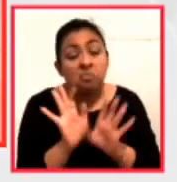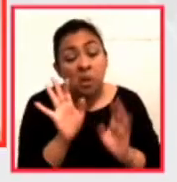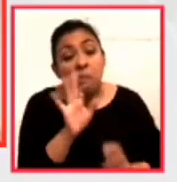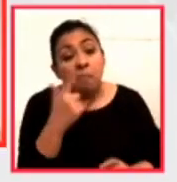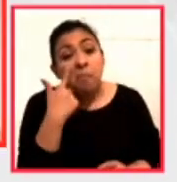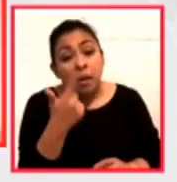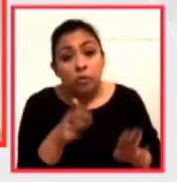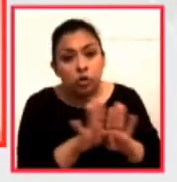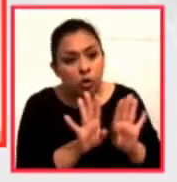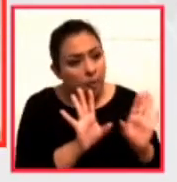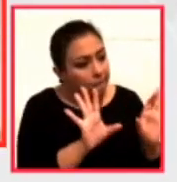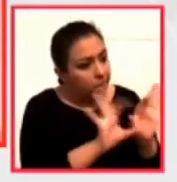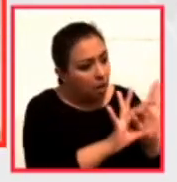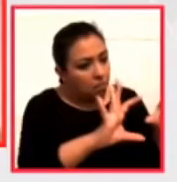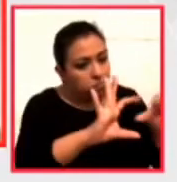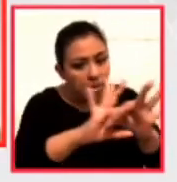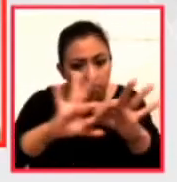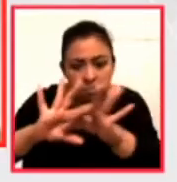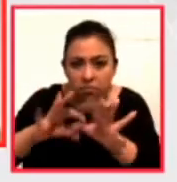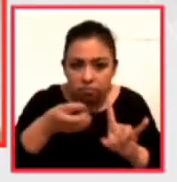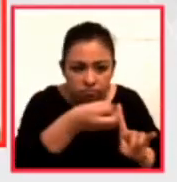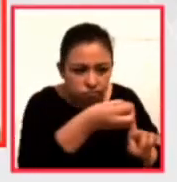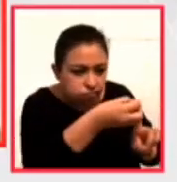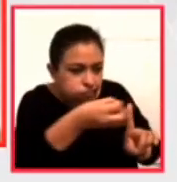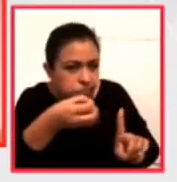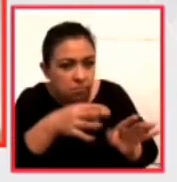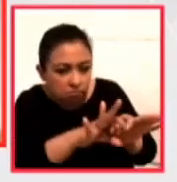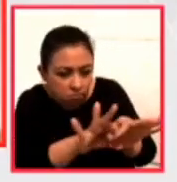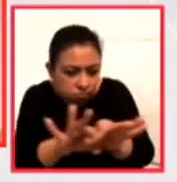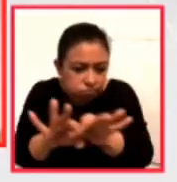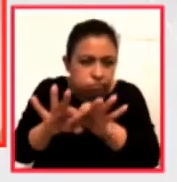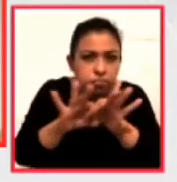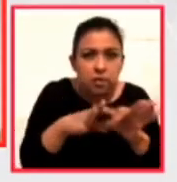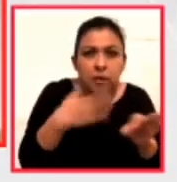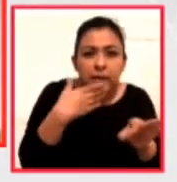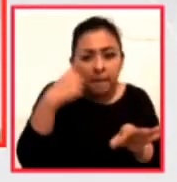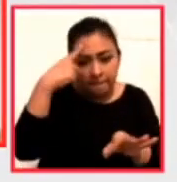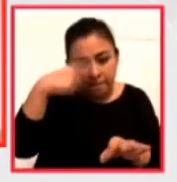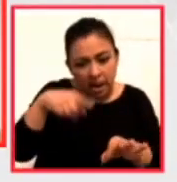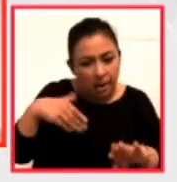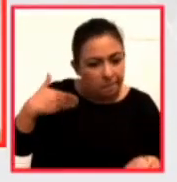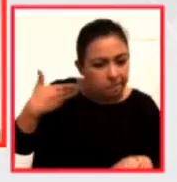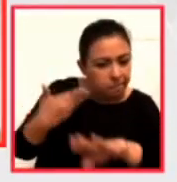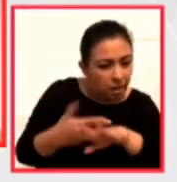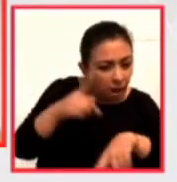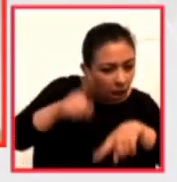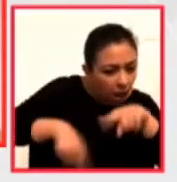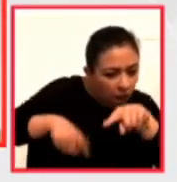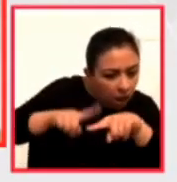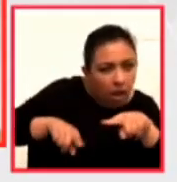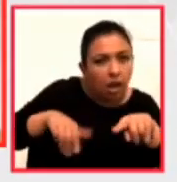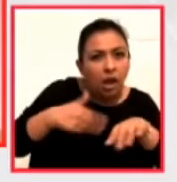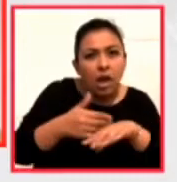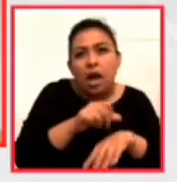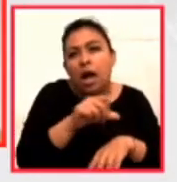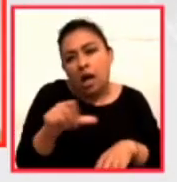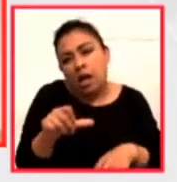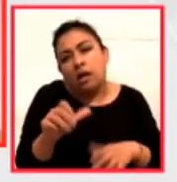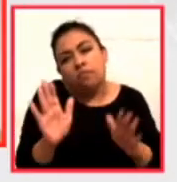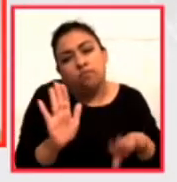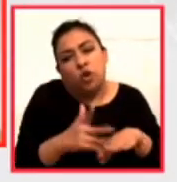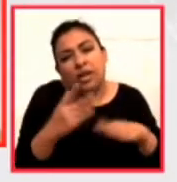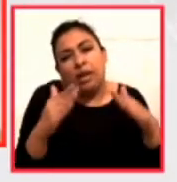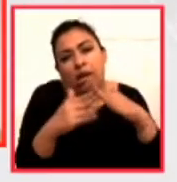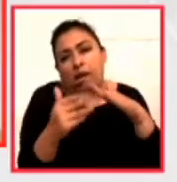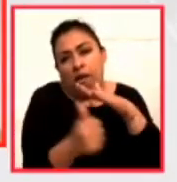andamia que mucho, muy bien coordinado para orquestar el ataque de todo lo que se está generando a partir de